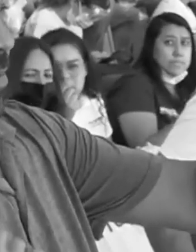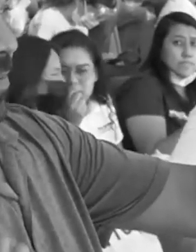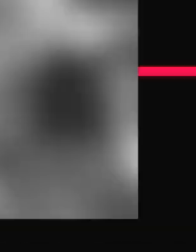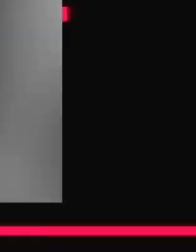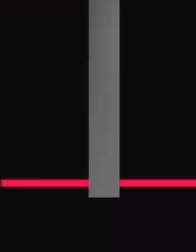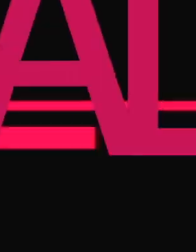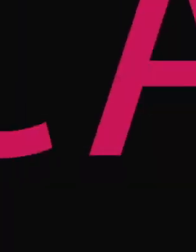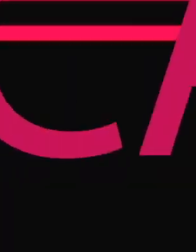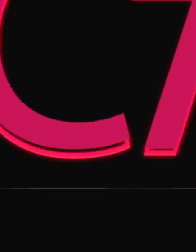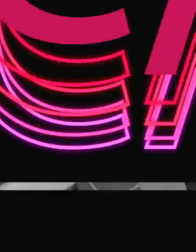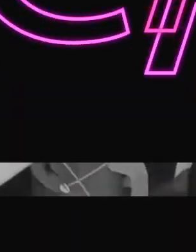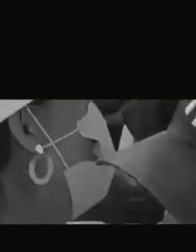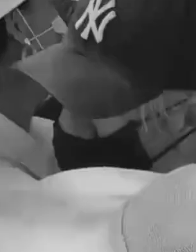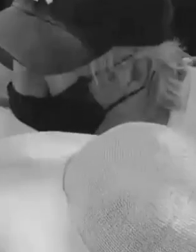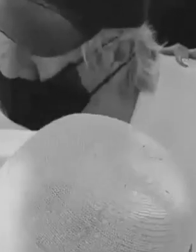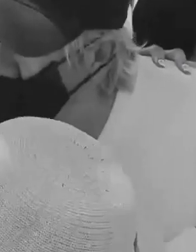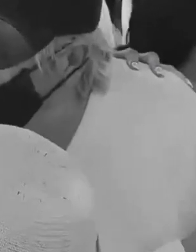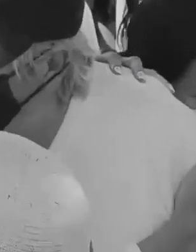CC por Antarctica Films Argentina